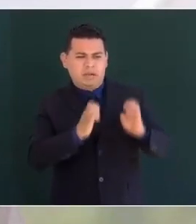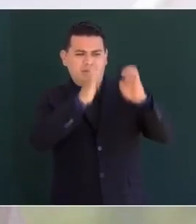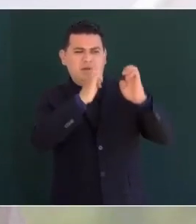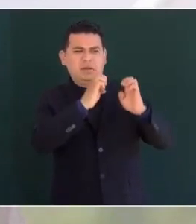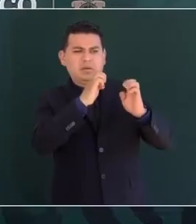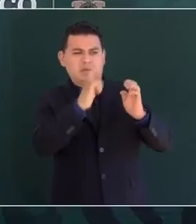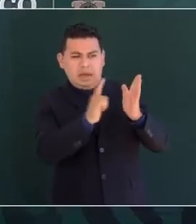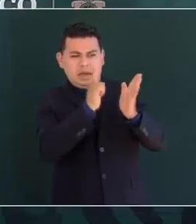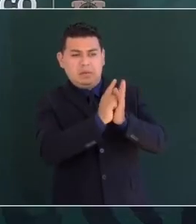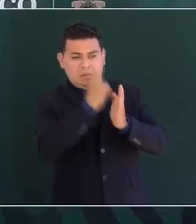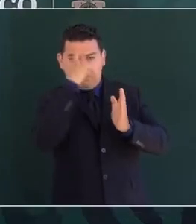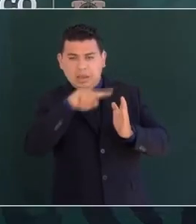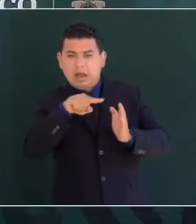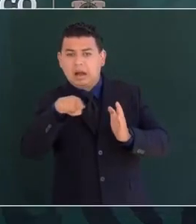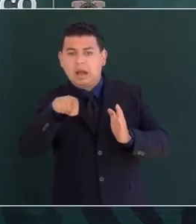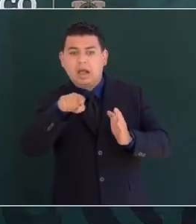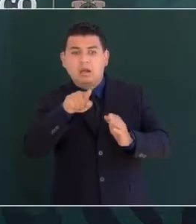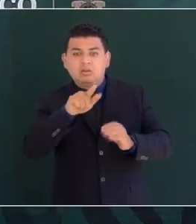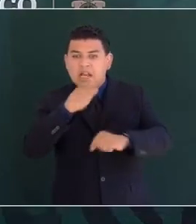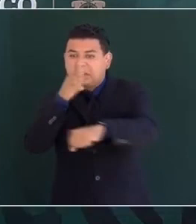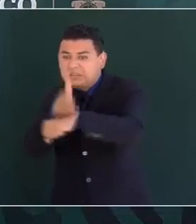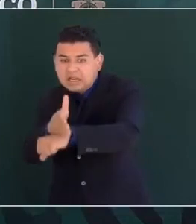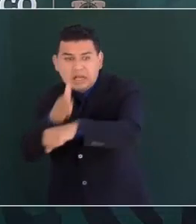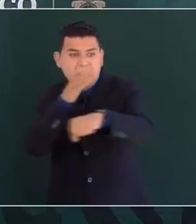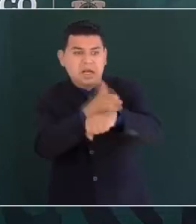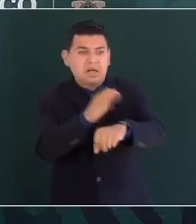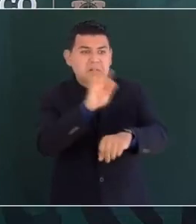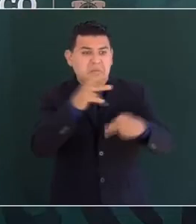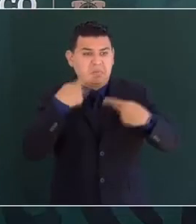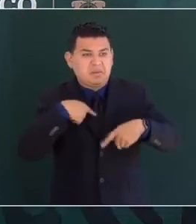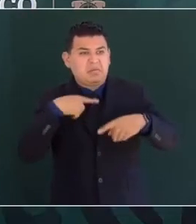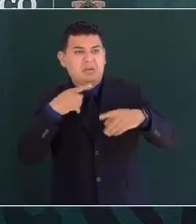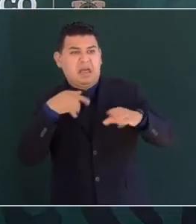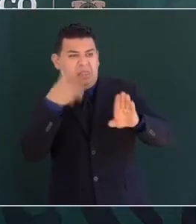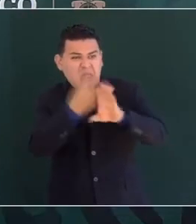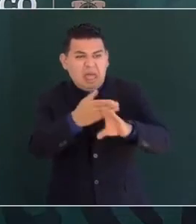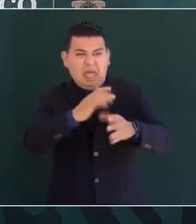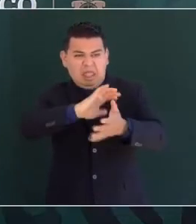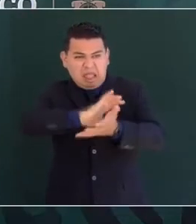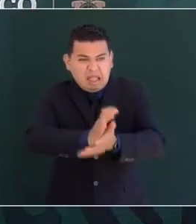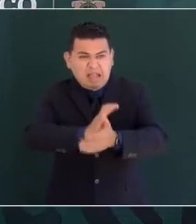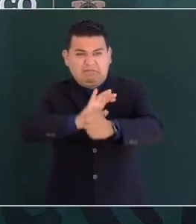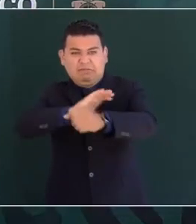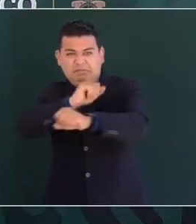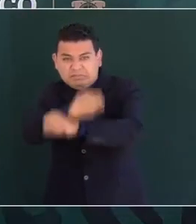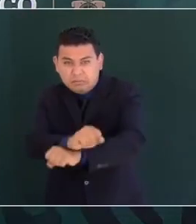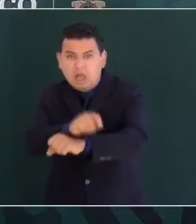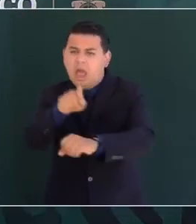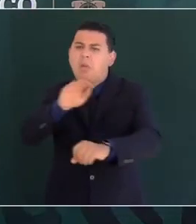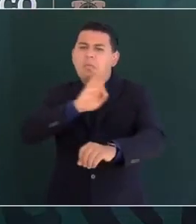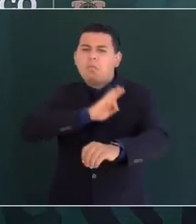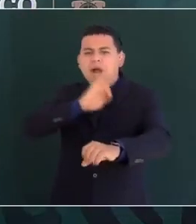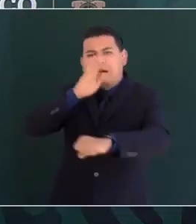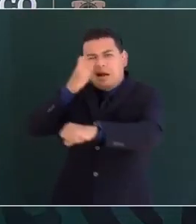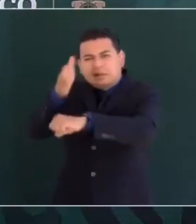de los abusos que comete el fuerte en fin